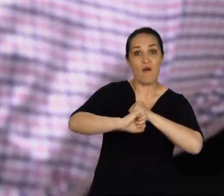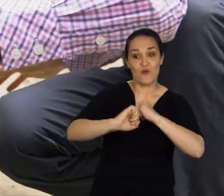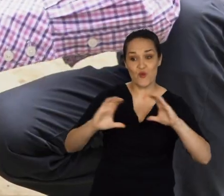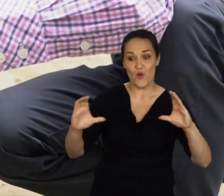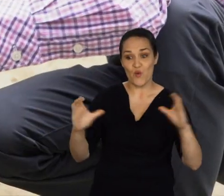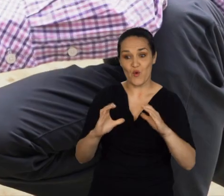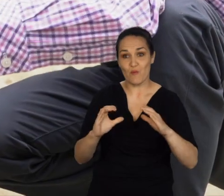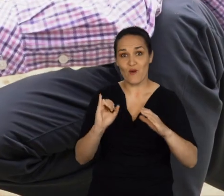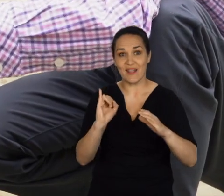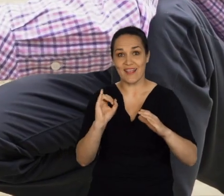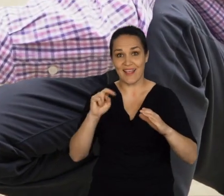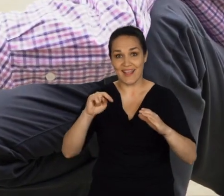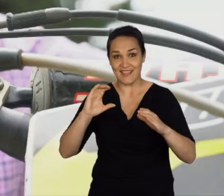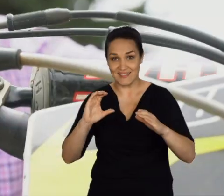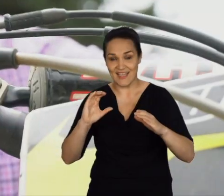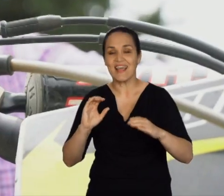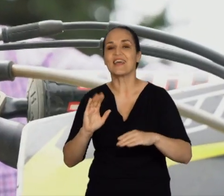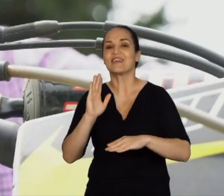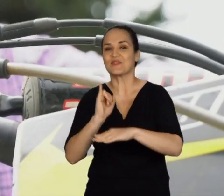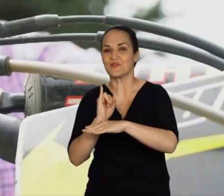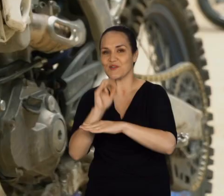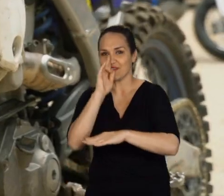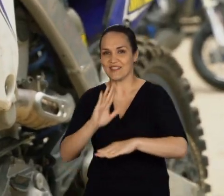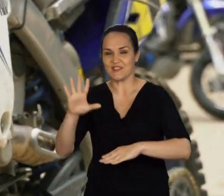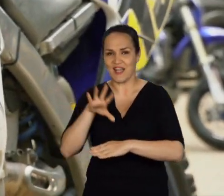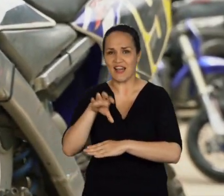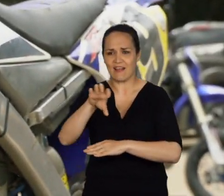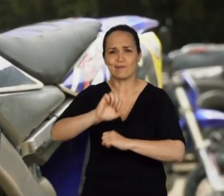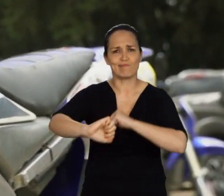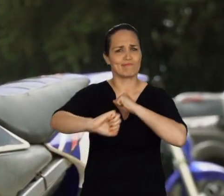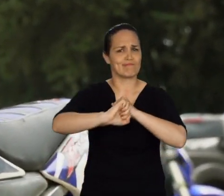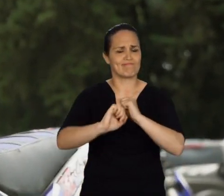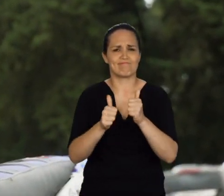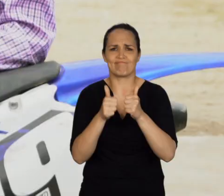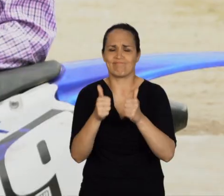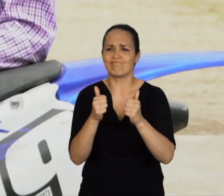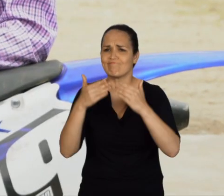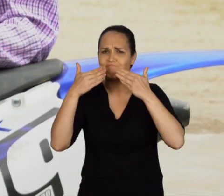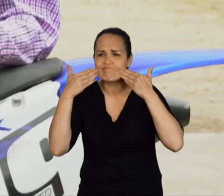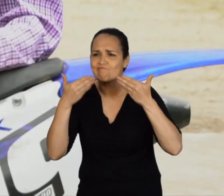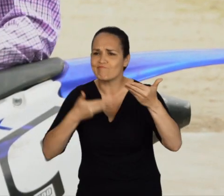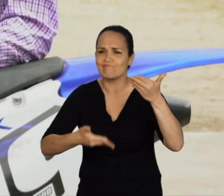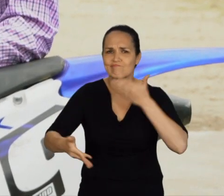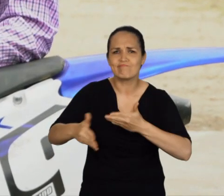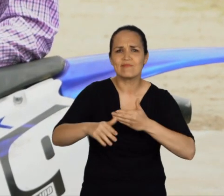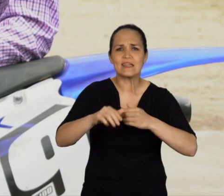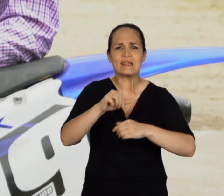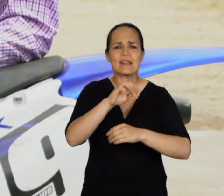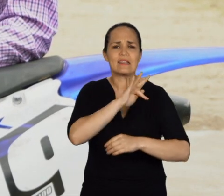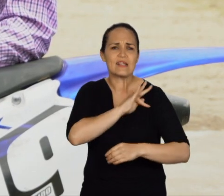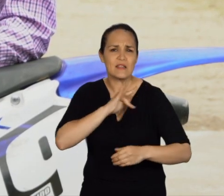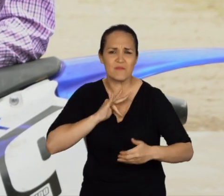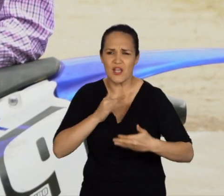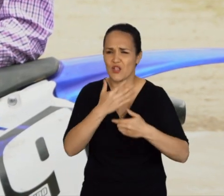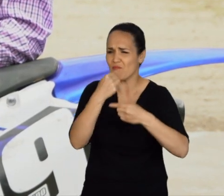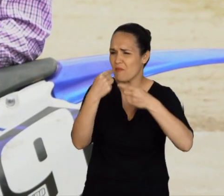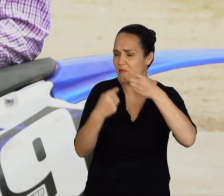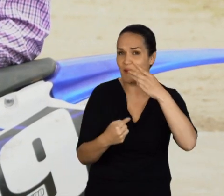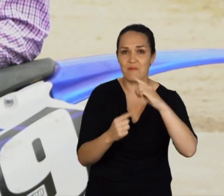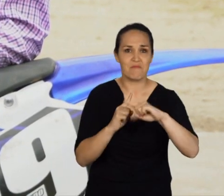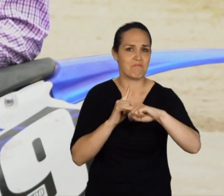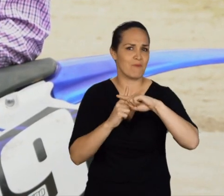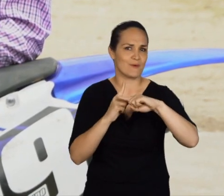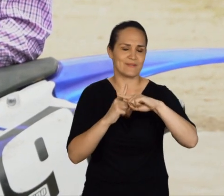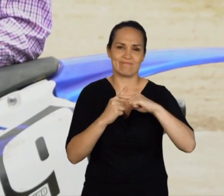oncológico del Instituto Nacional de Cancerología, conmigo se ha comportado súper bien. Todos los procedimientos que se han realizado han sido